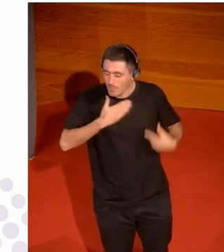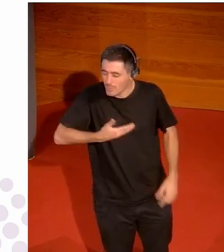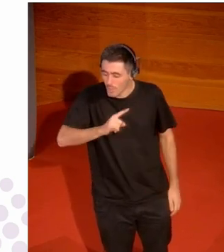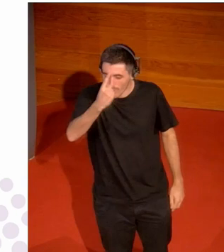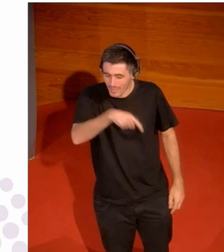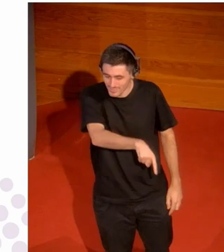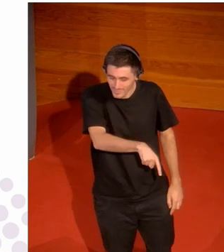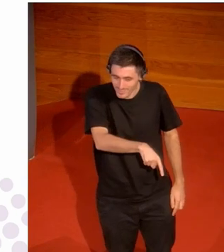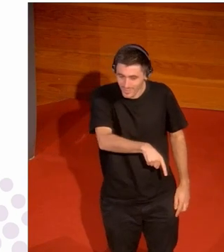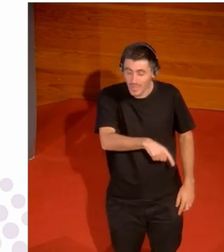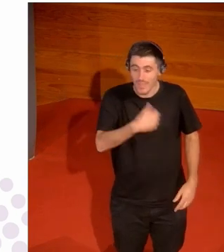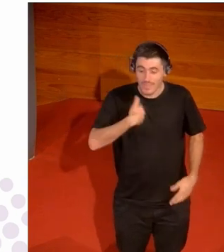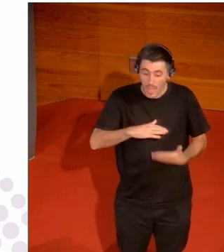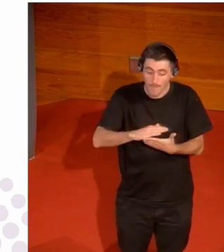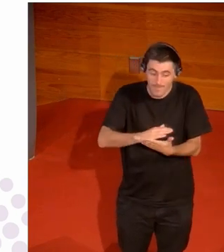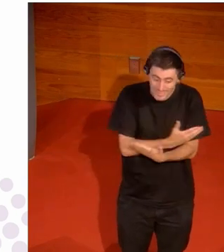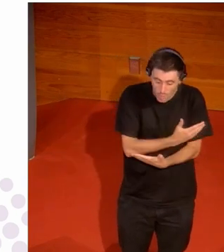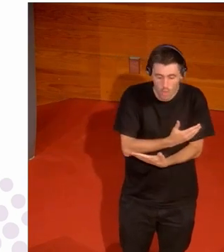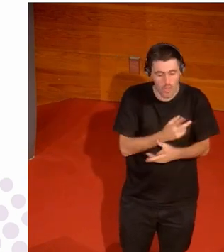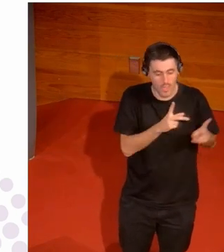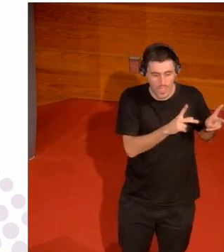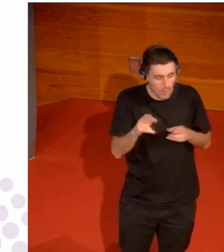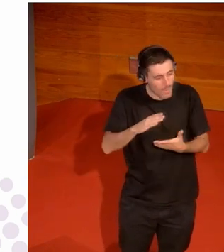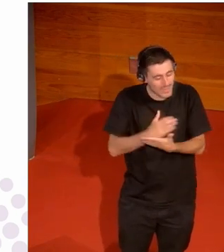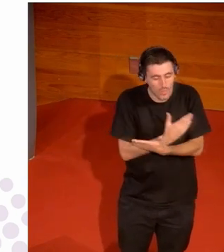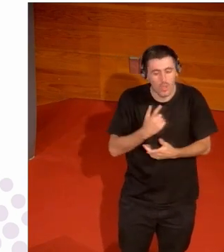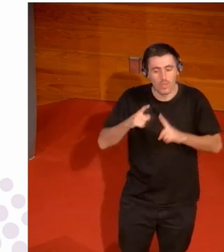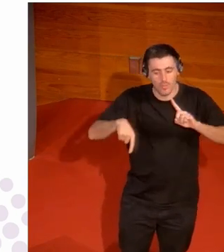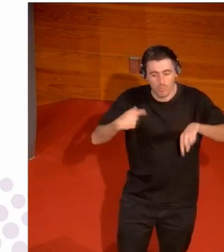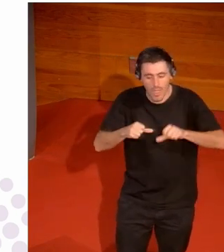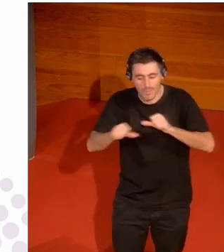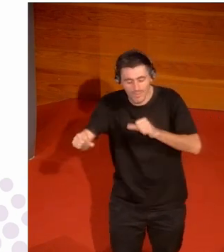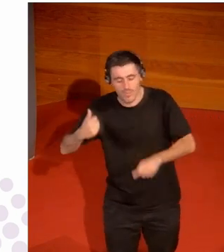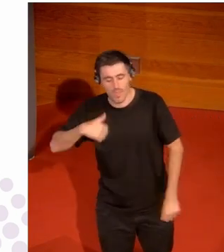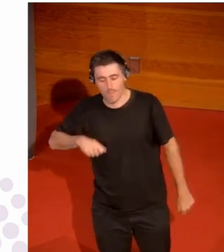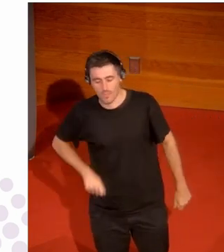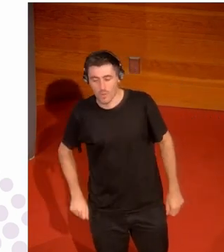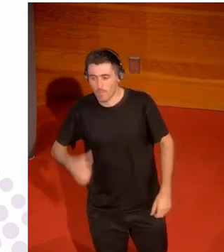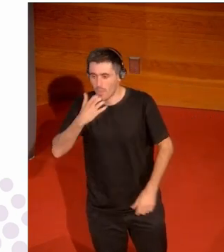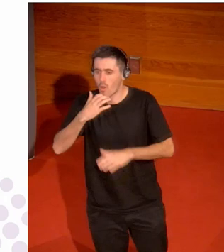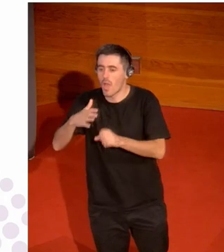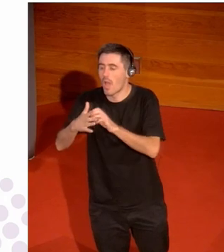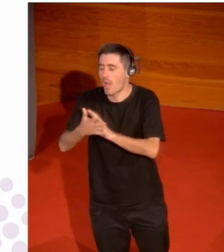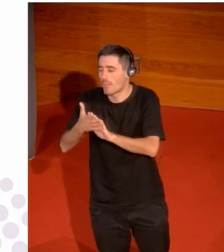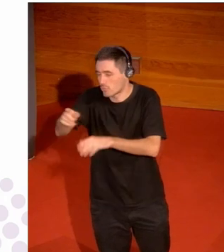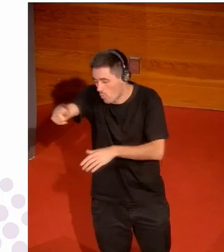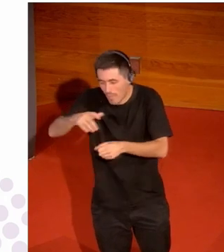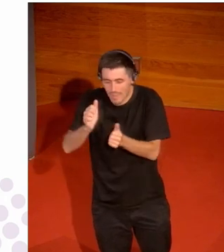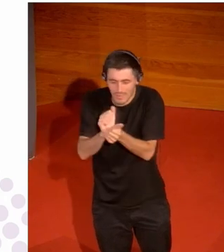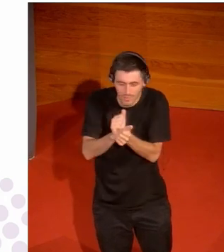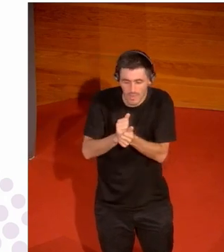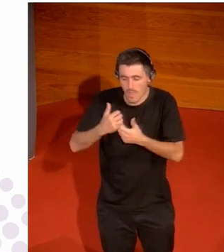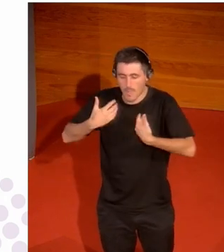pasado esa fase empieza a desarrollar la profesión que quieres en otros ámbitos tú dices cárcelos o vestuarios pues